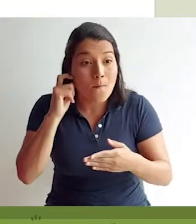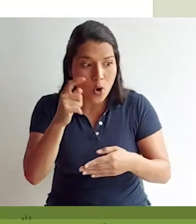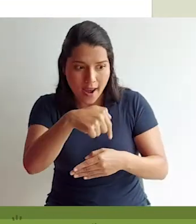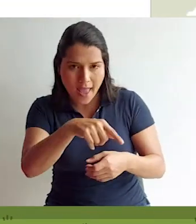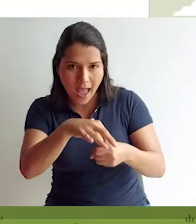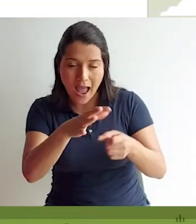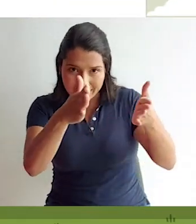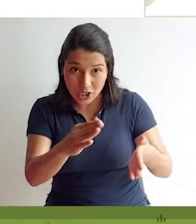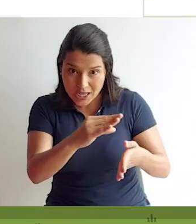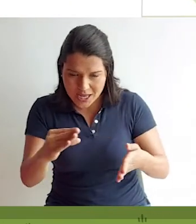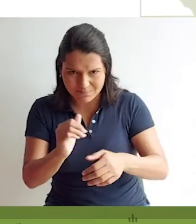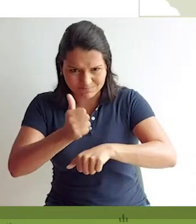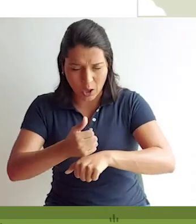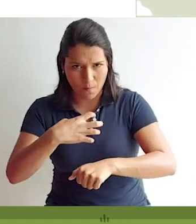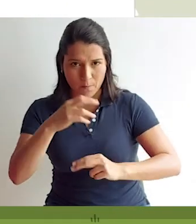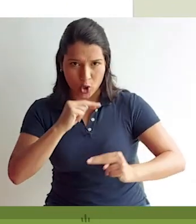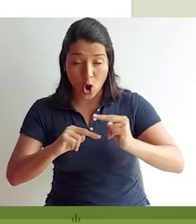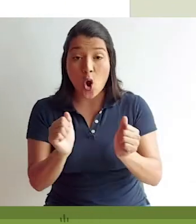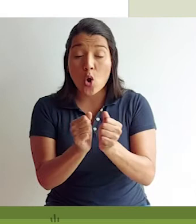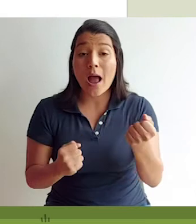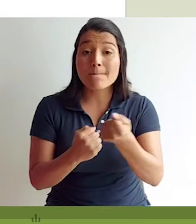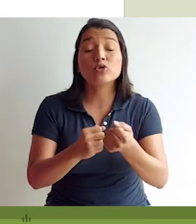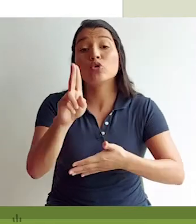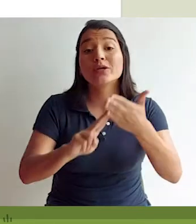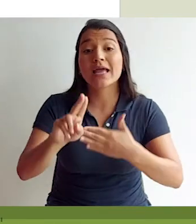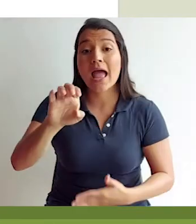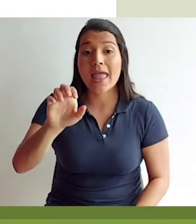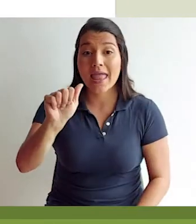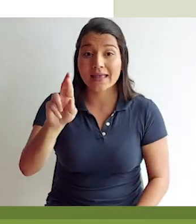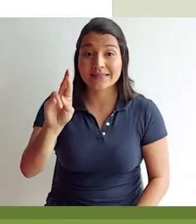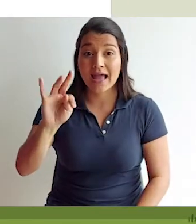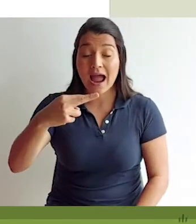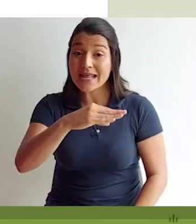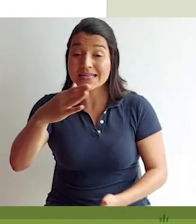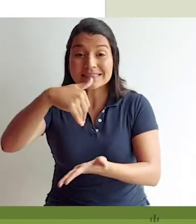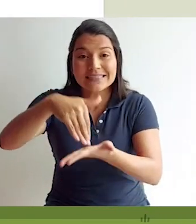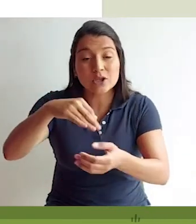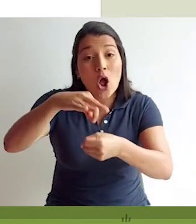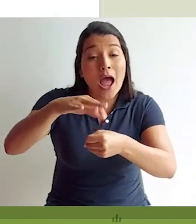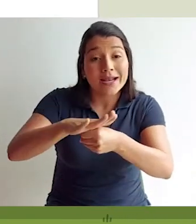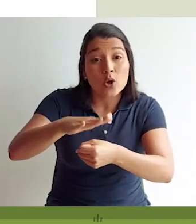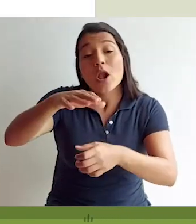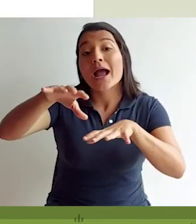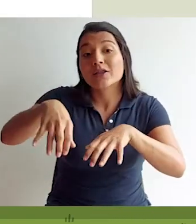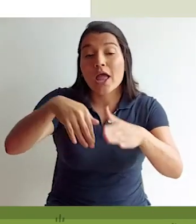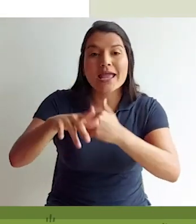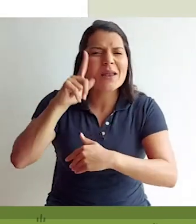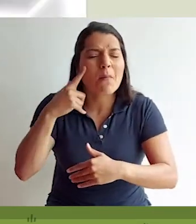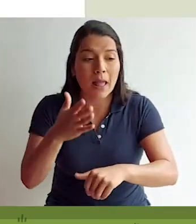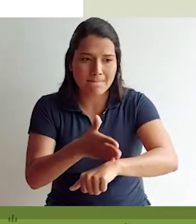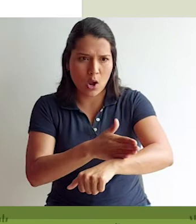El proyecto de Mujeres Agricultoras del Caribe fue impulsado por mujeres agricultoras y emprendedoras, con el respaldo de la